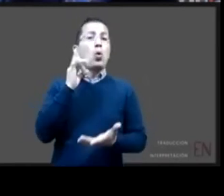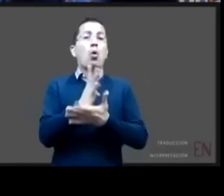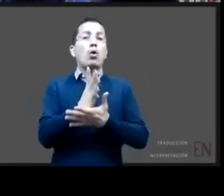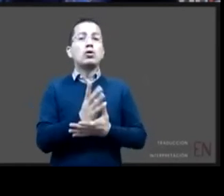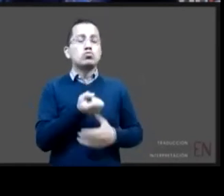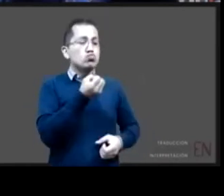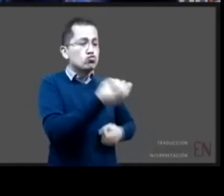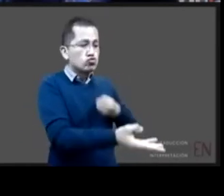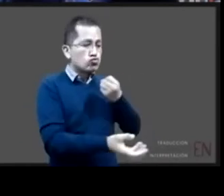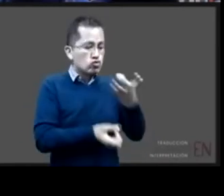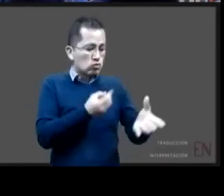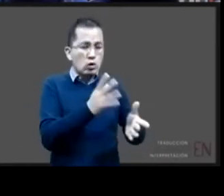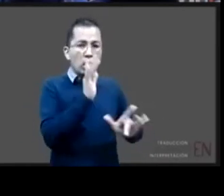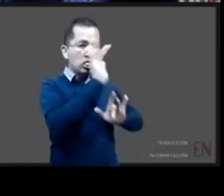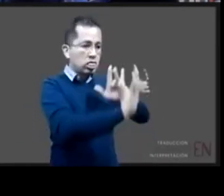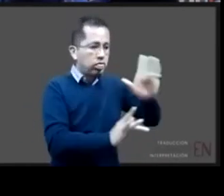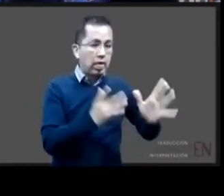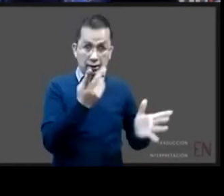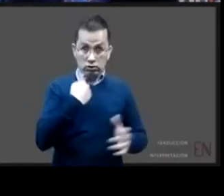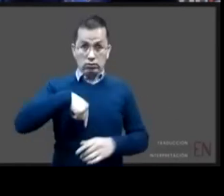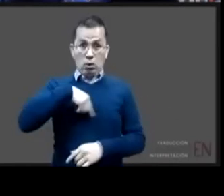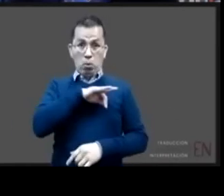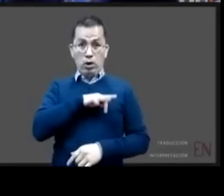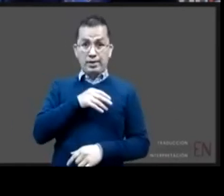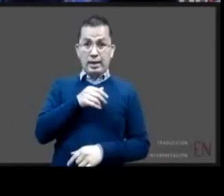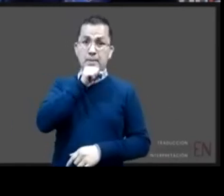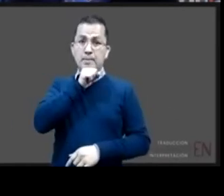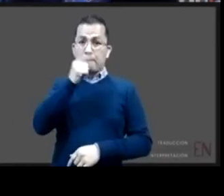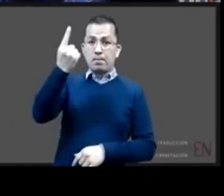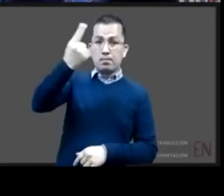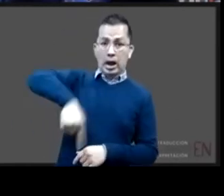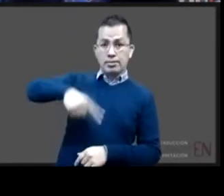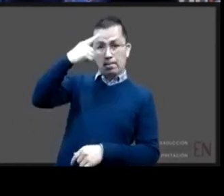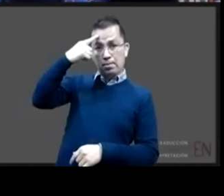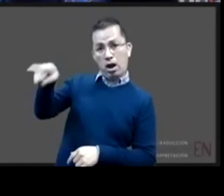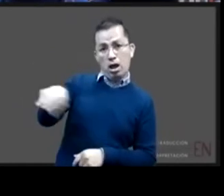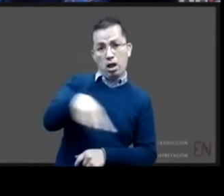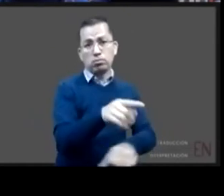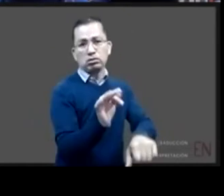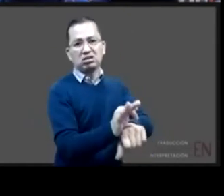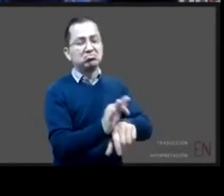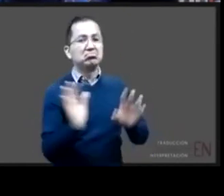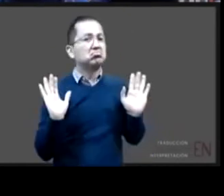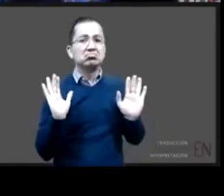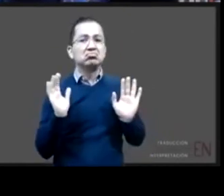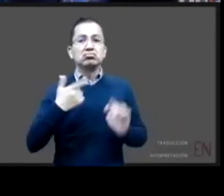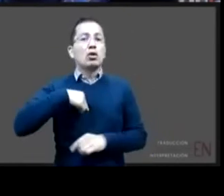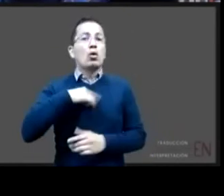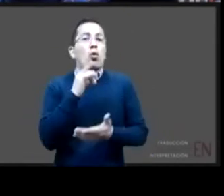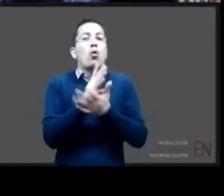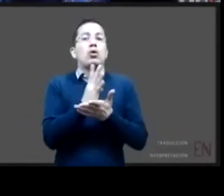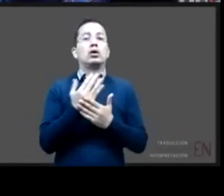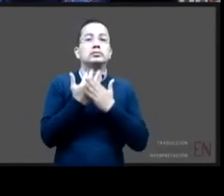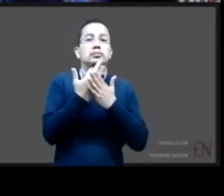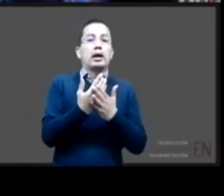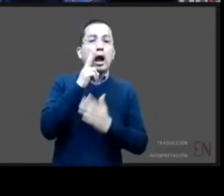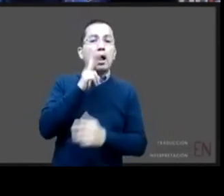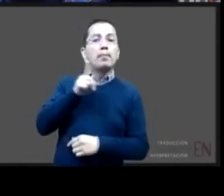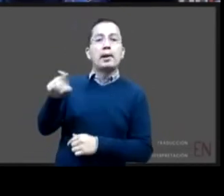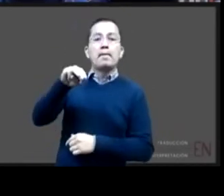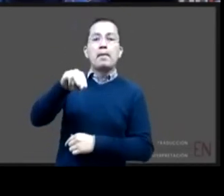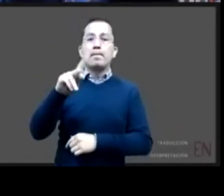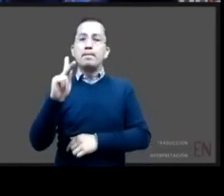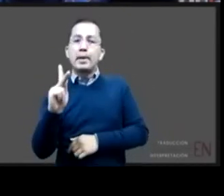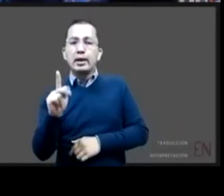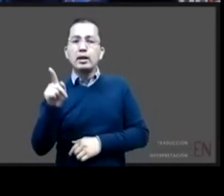simplemente estábamos sujetos a lo que determinaba una autoridad ministerial o un juez de lo